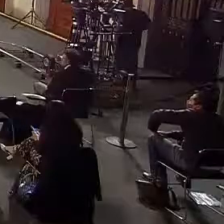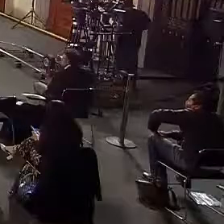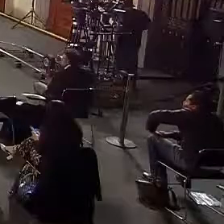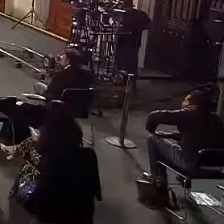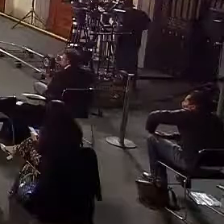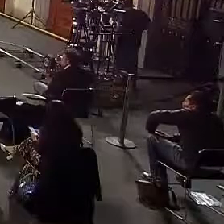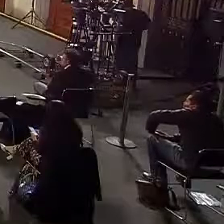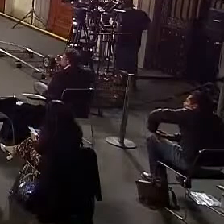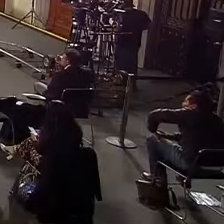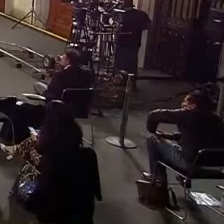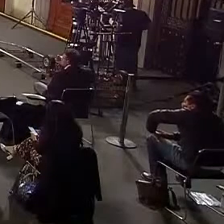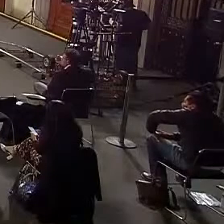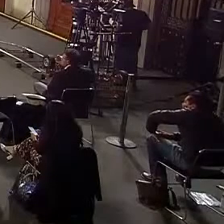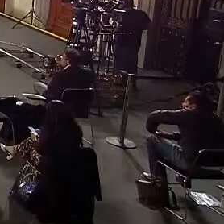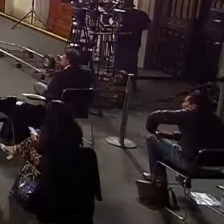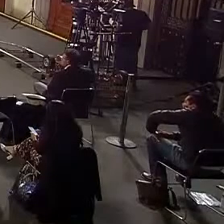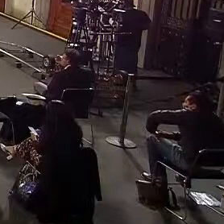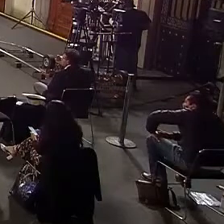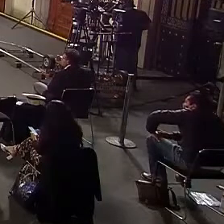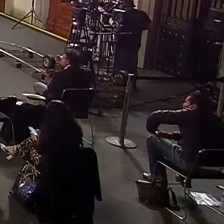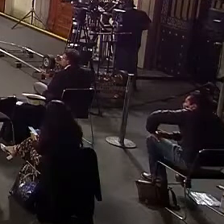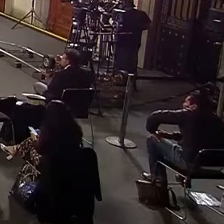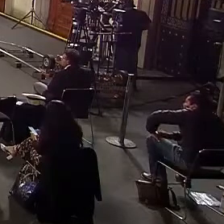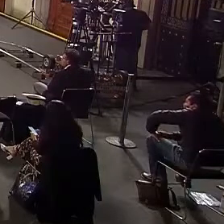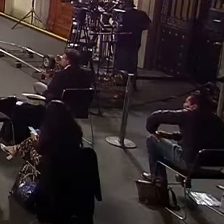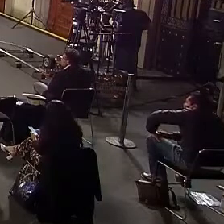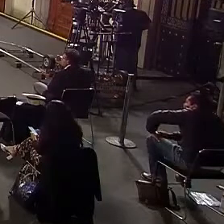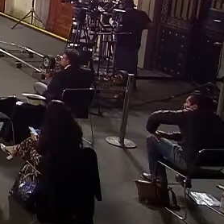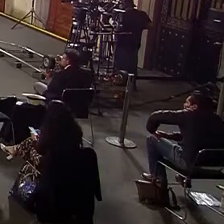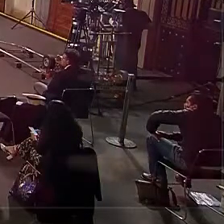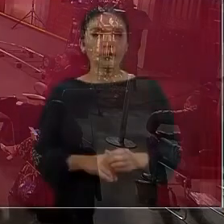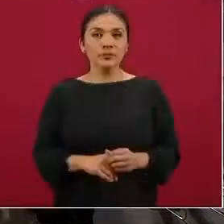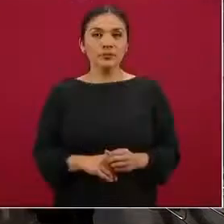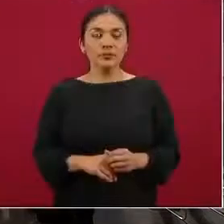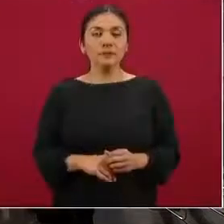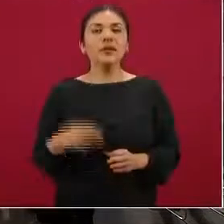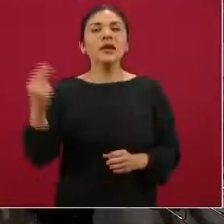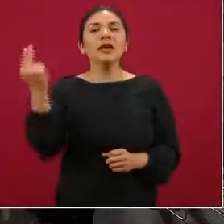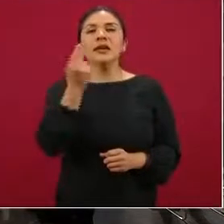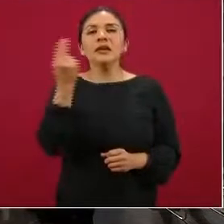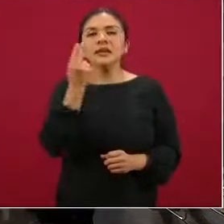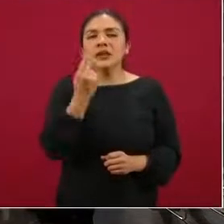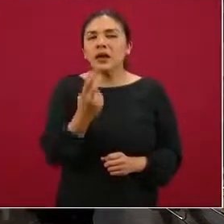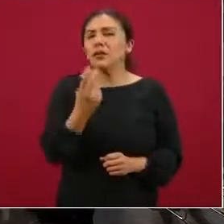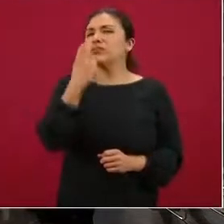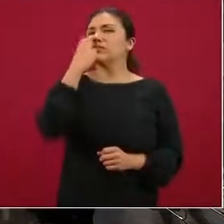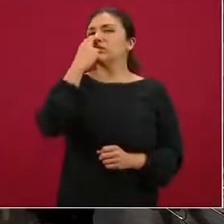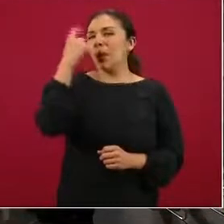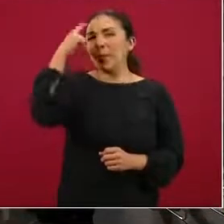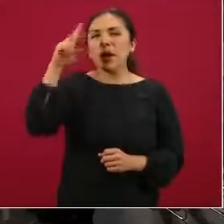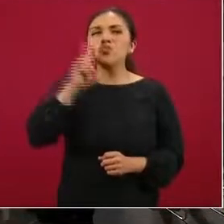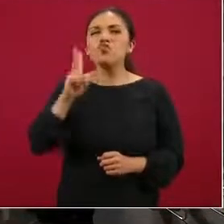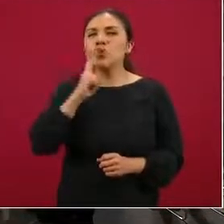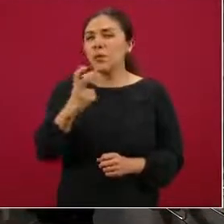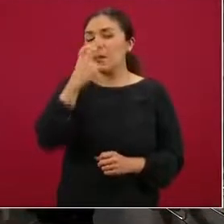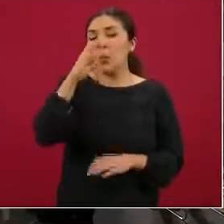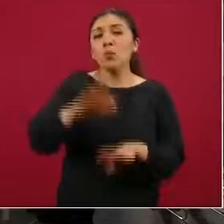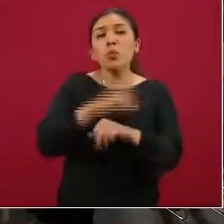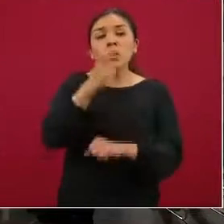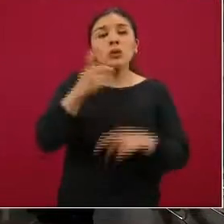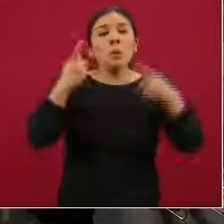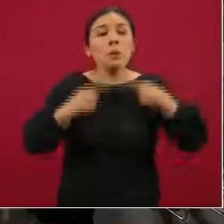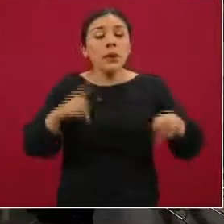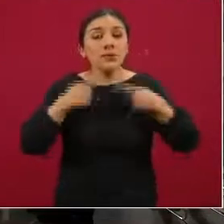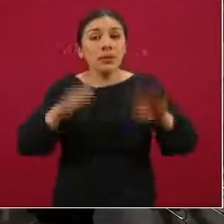polimerasa en tiempo real, necesitamos un exudado faringio o nasofaringio. Por eso las personas que han